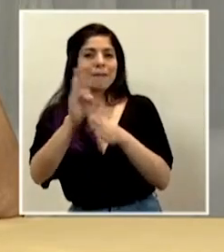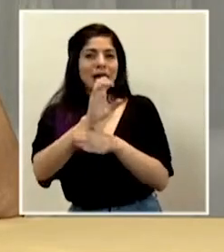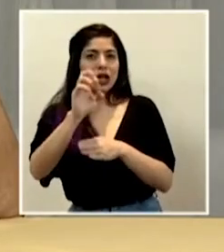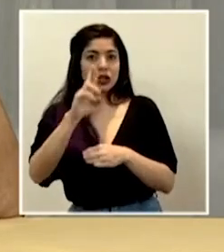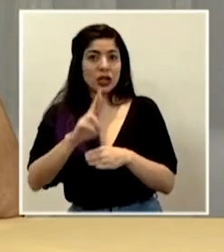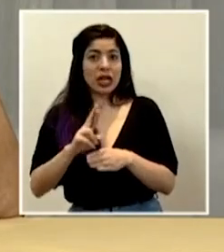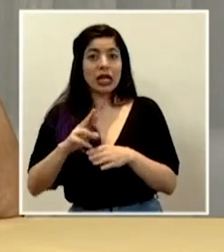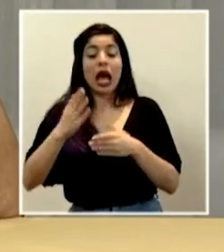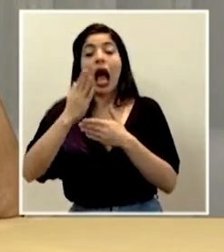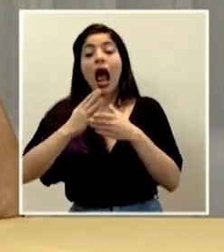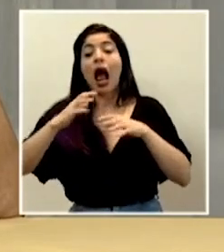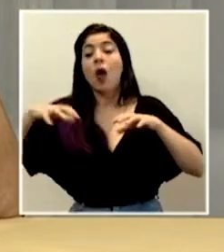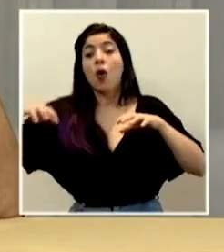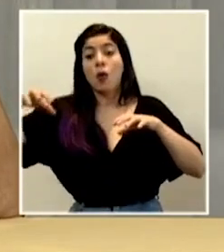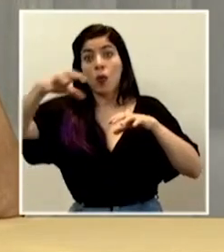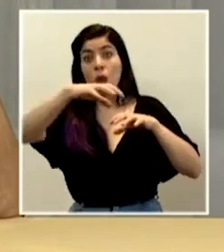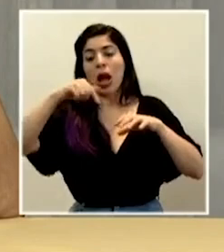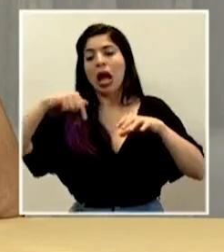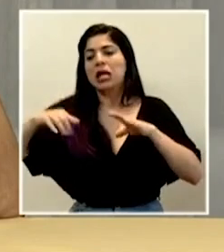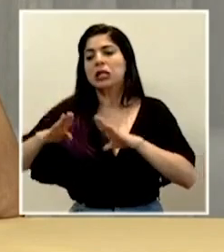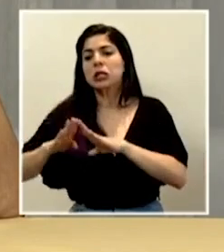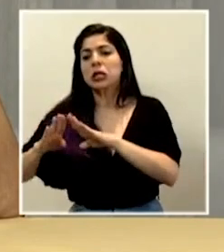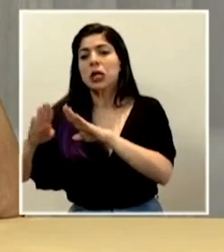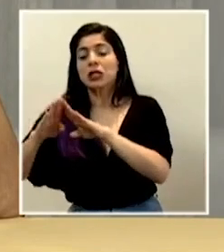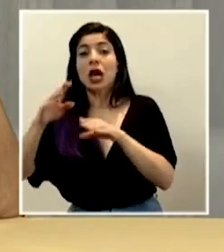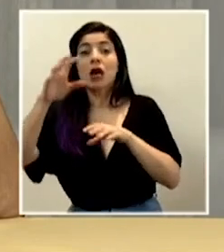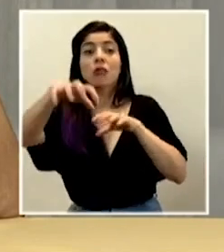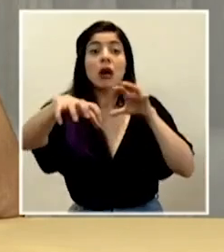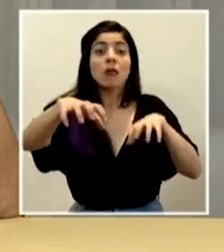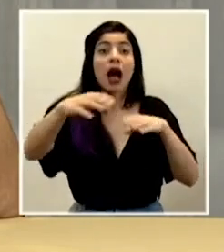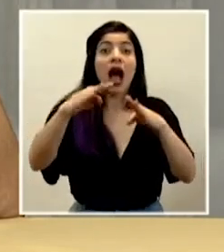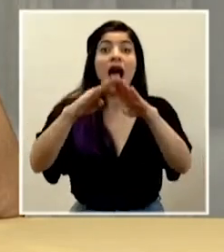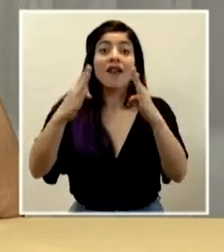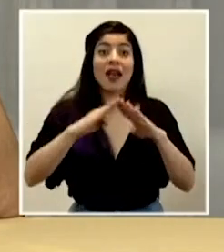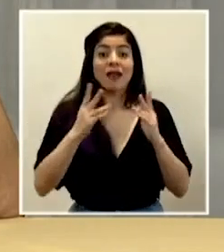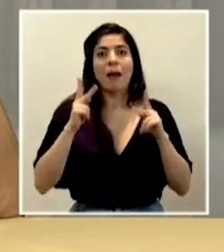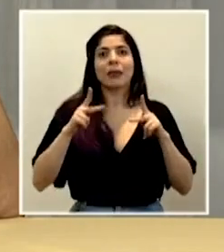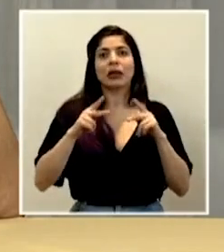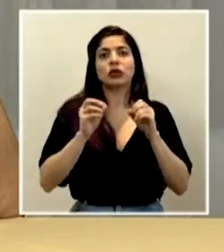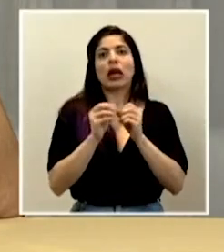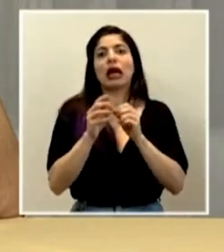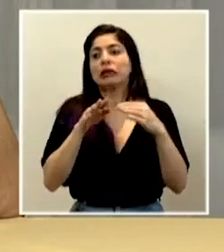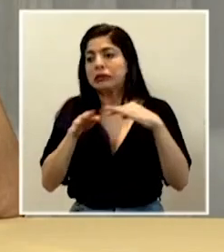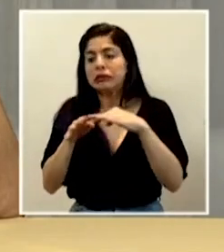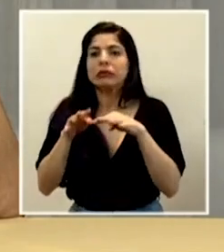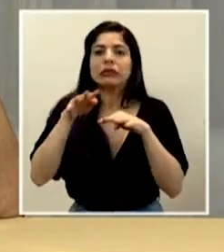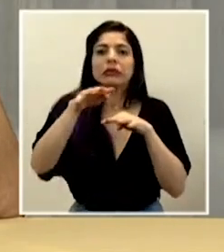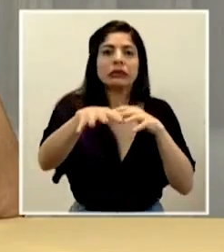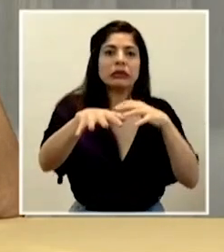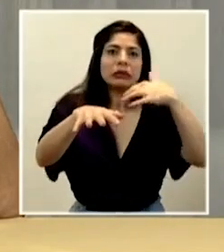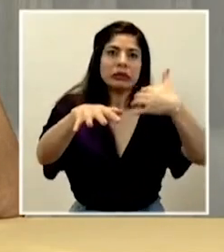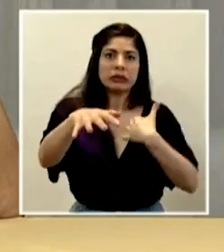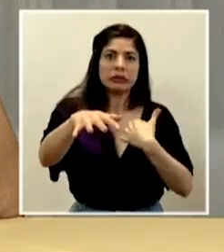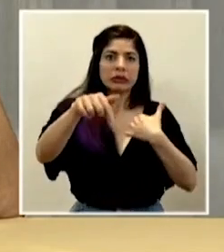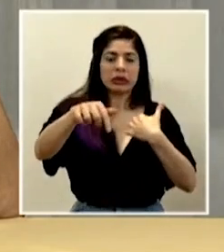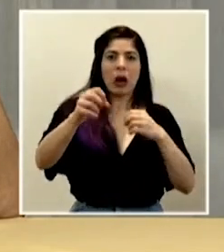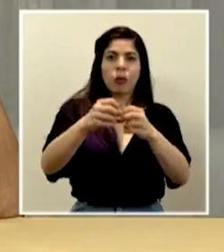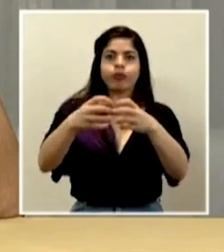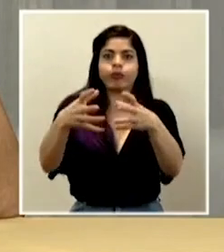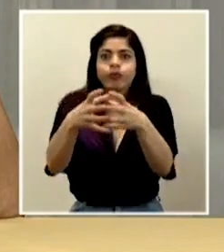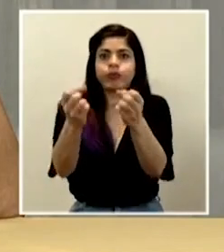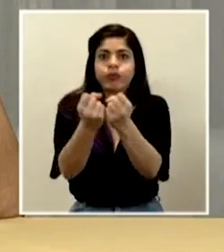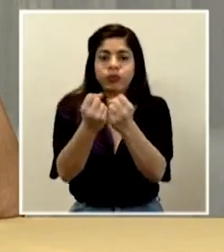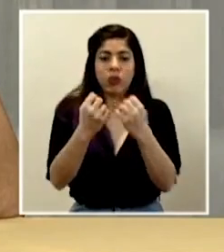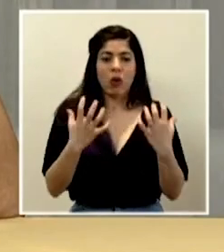cerrado sucursales provocando que las personas aglomeren malas sucursales abiertas? ¿No es contradictorio con las medidas que se tienen para